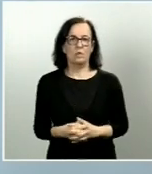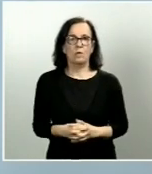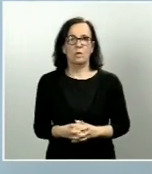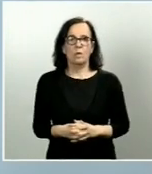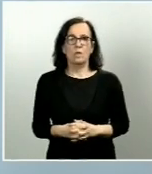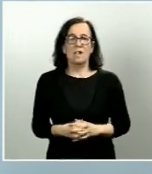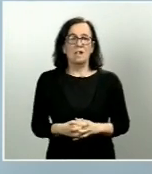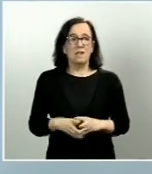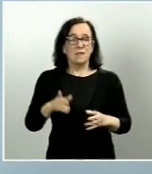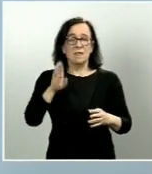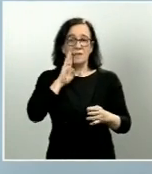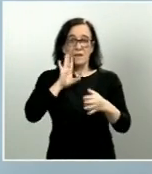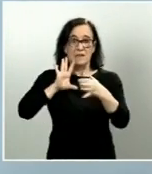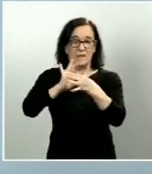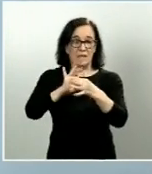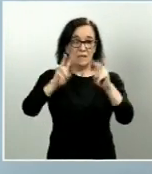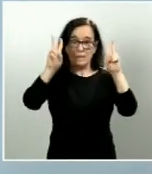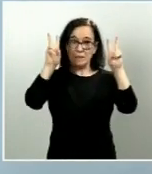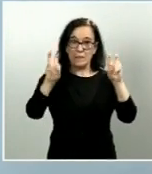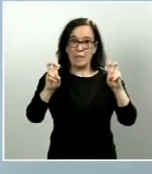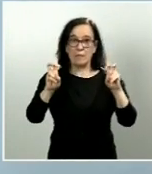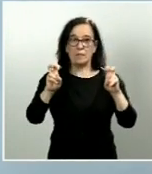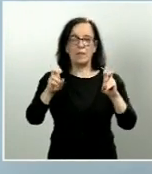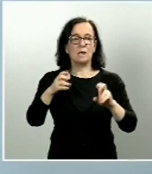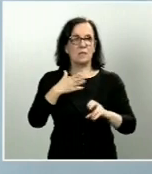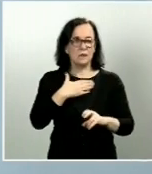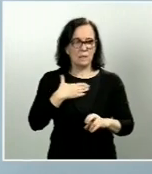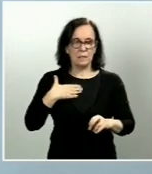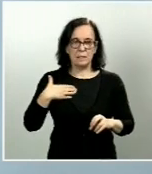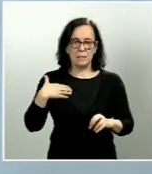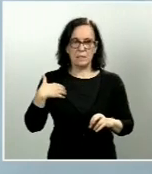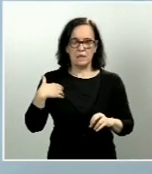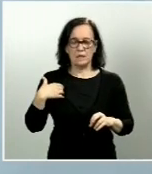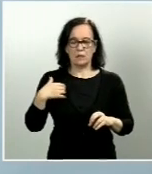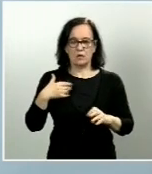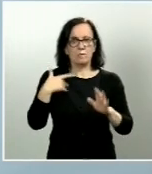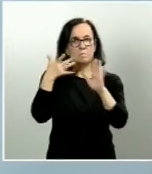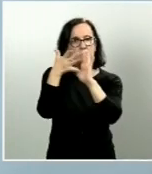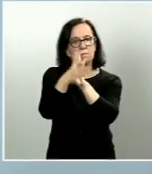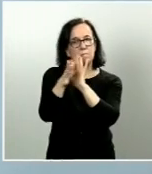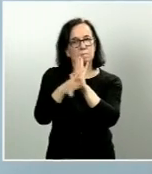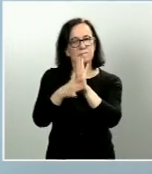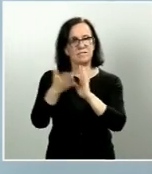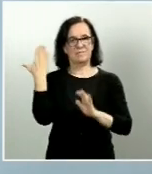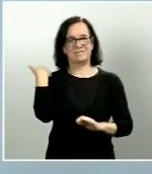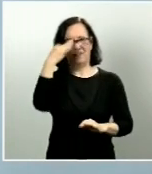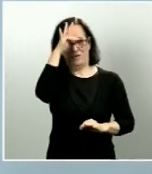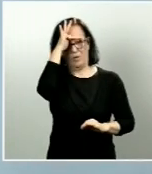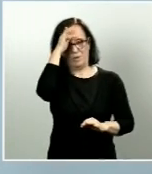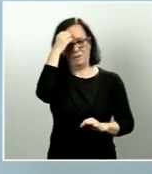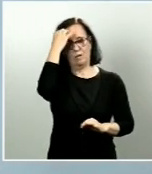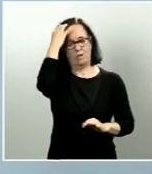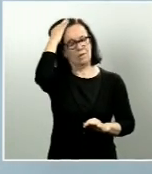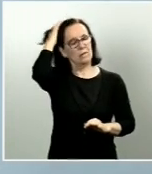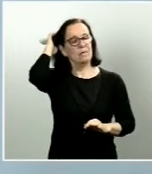este asunto quiero precisar mis palabras del pasado domingo. Cuando he